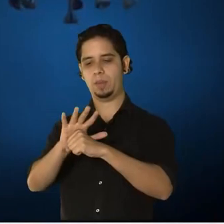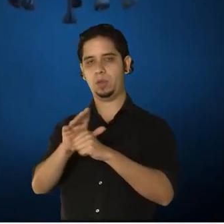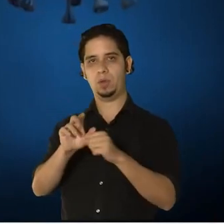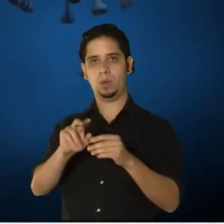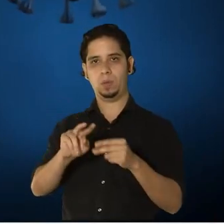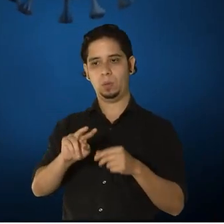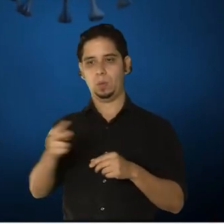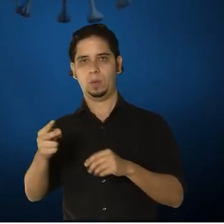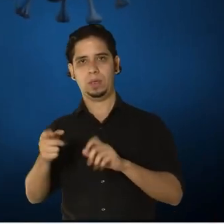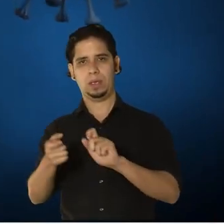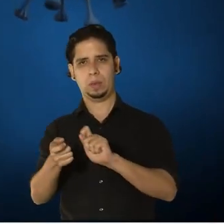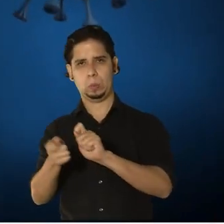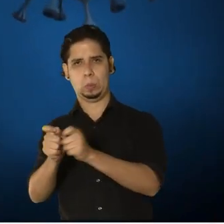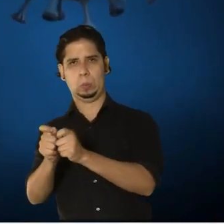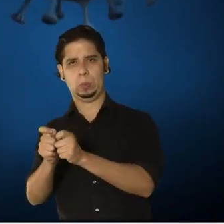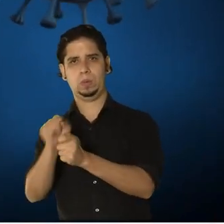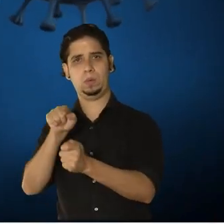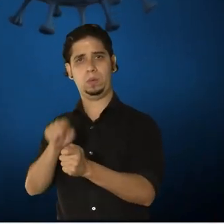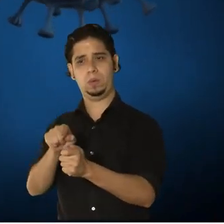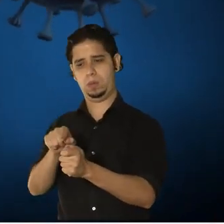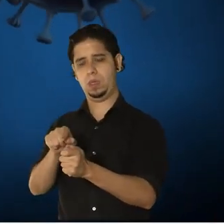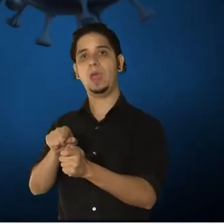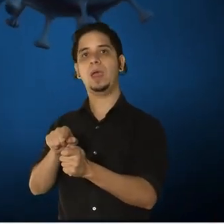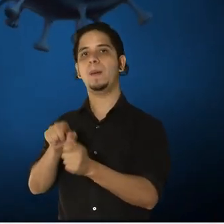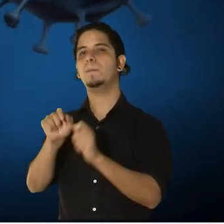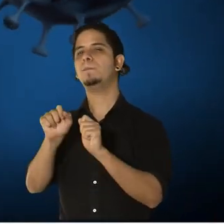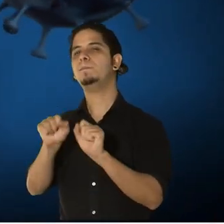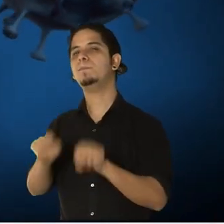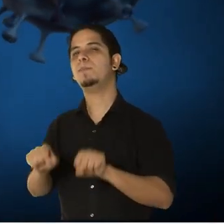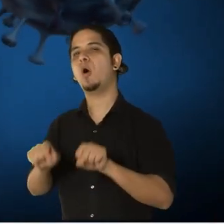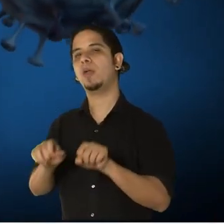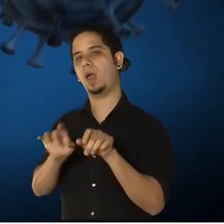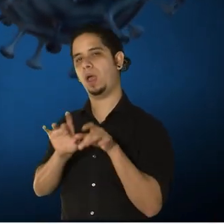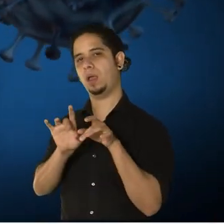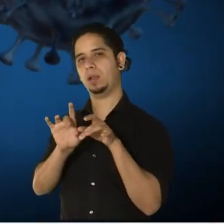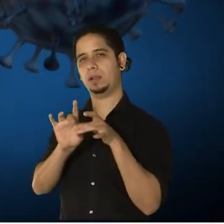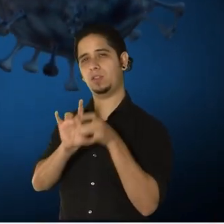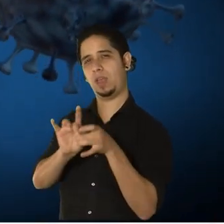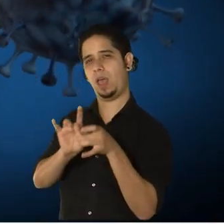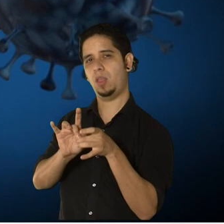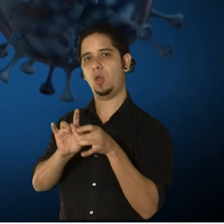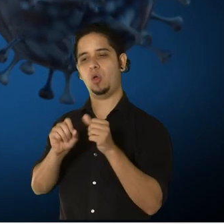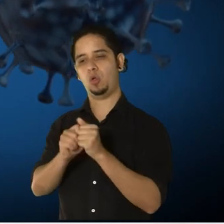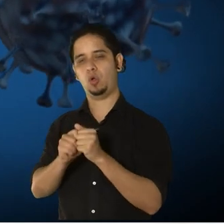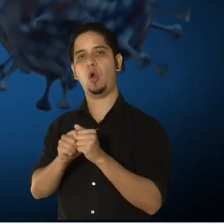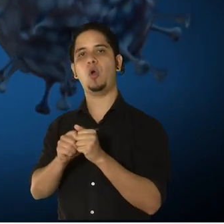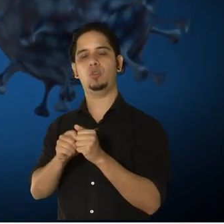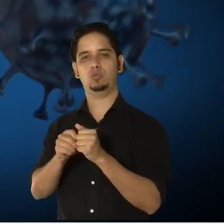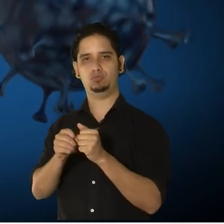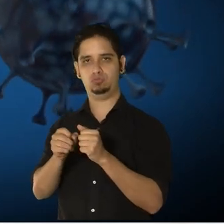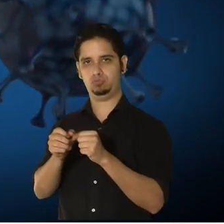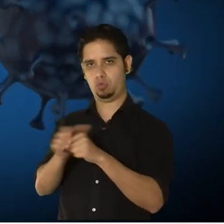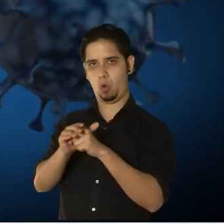que sabemos que pueden estar vinculadas con esta nueva variante, principalmente con la variante que